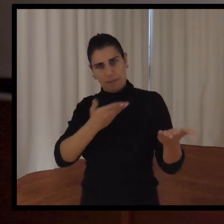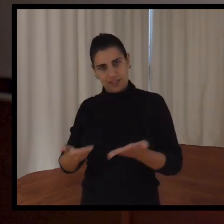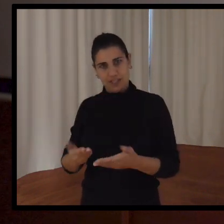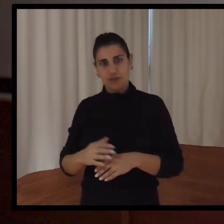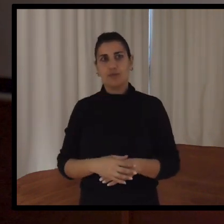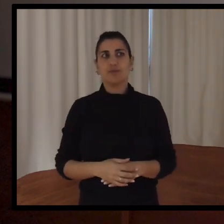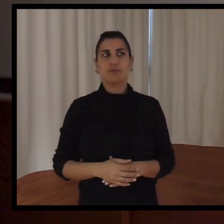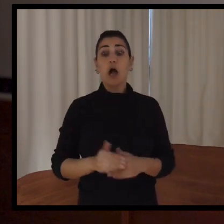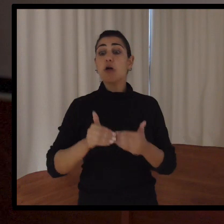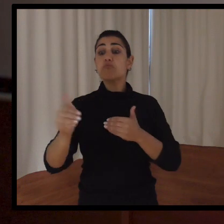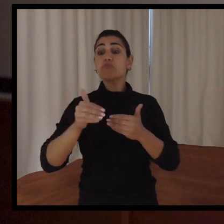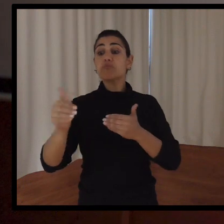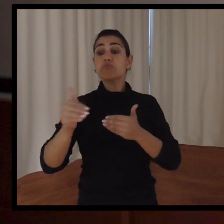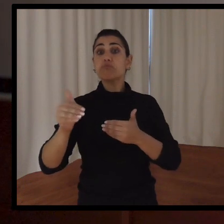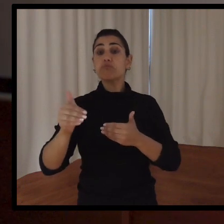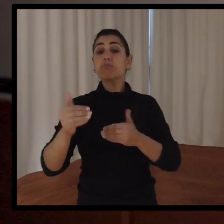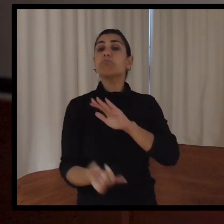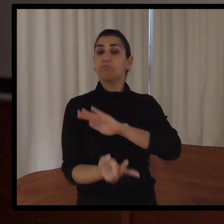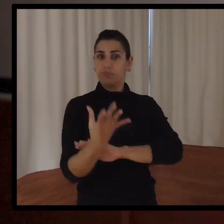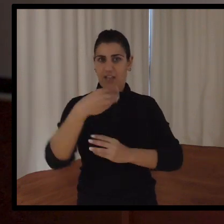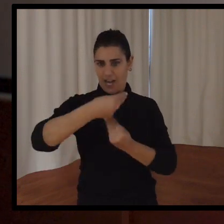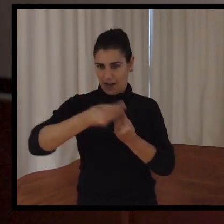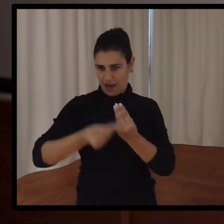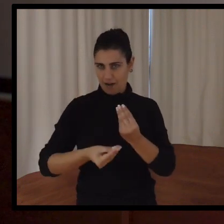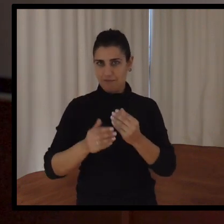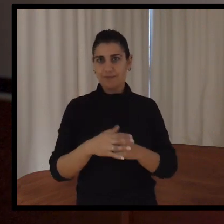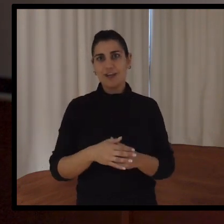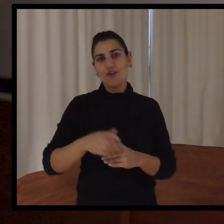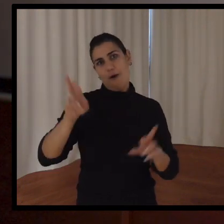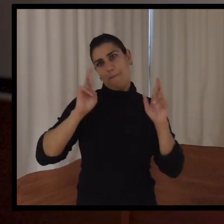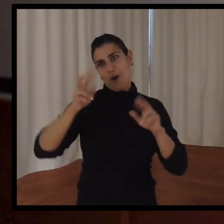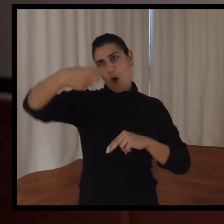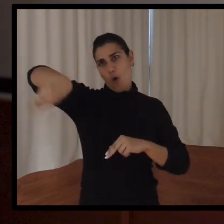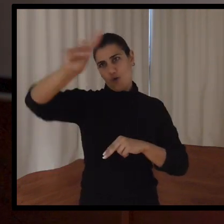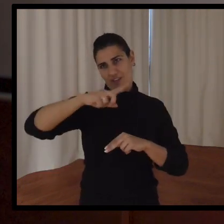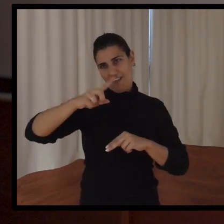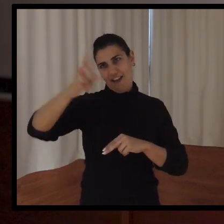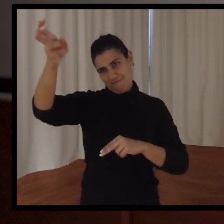a hacerse. Y espero verlos allí. Muchas gracias a todos.